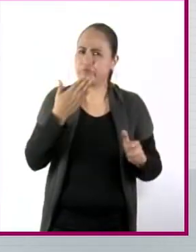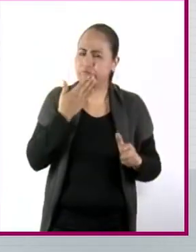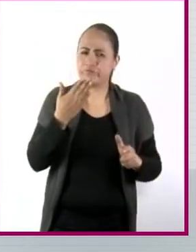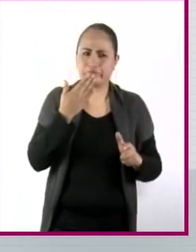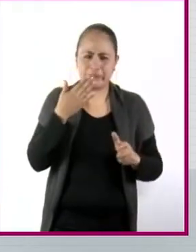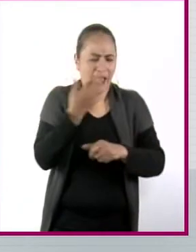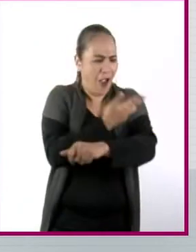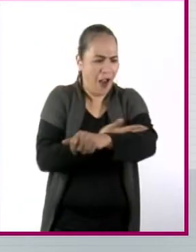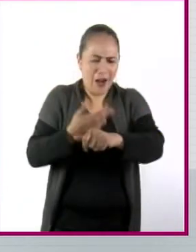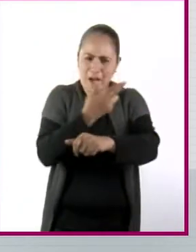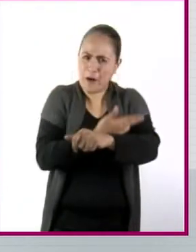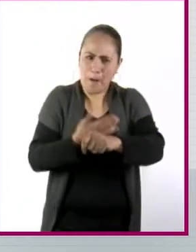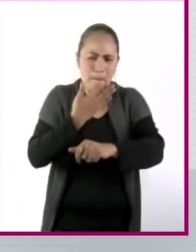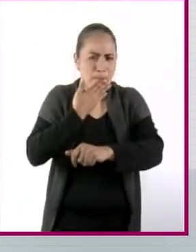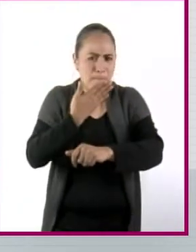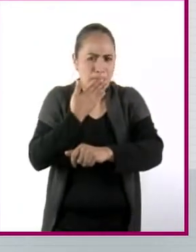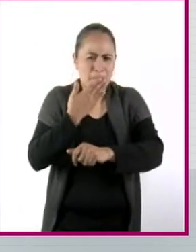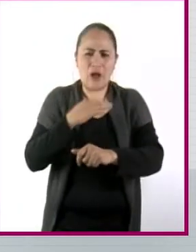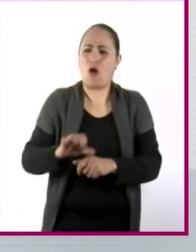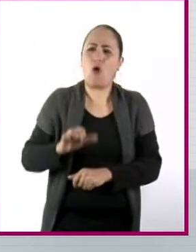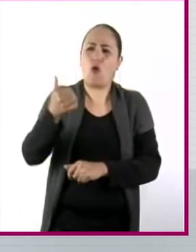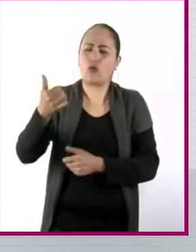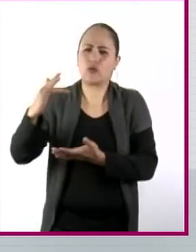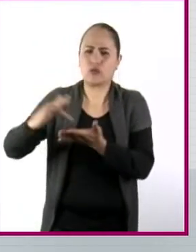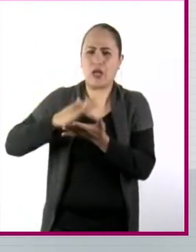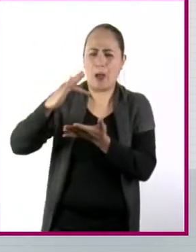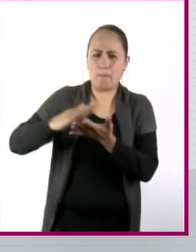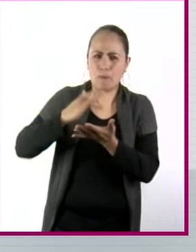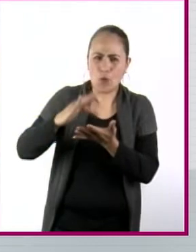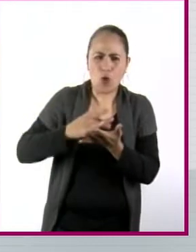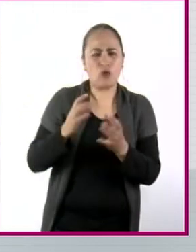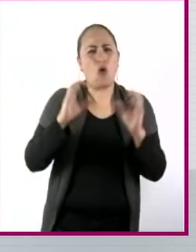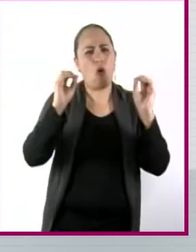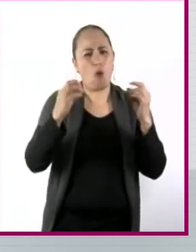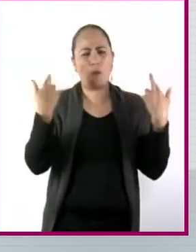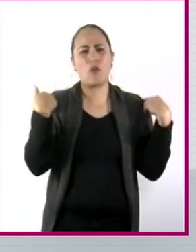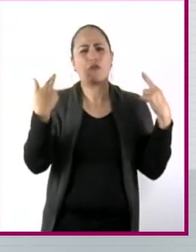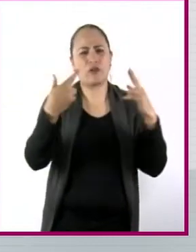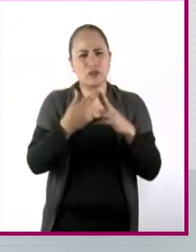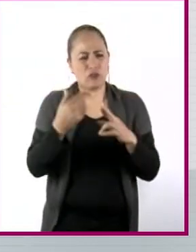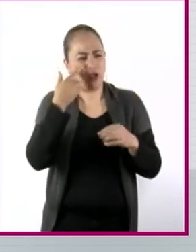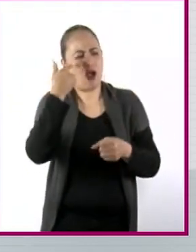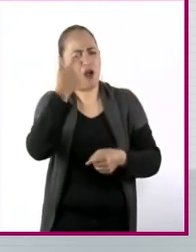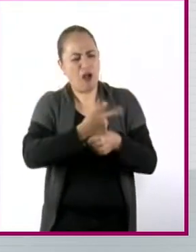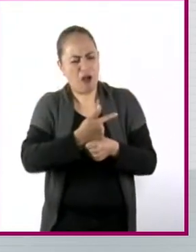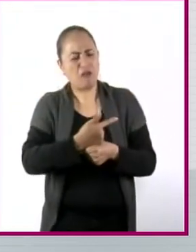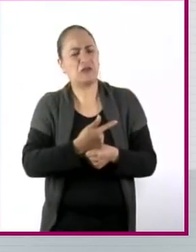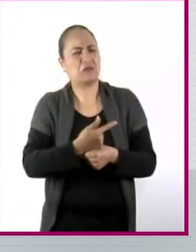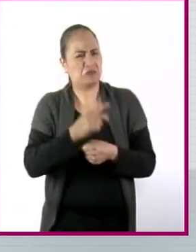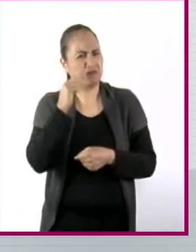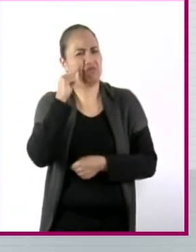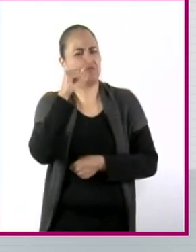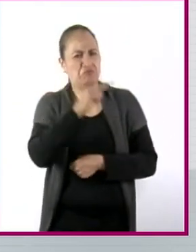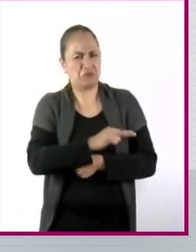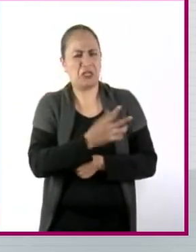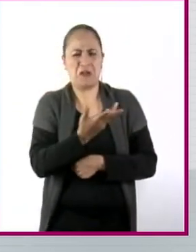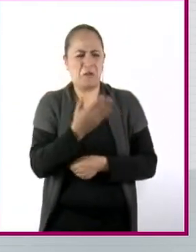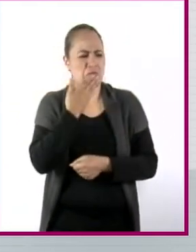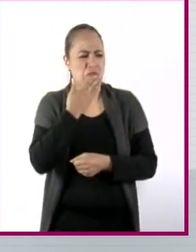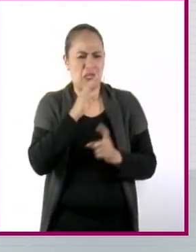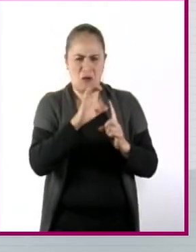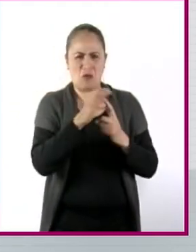sea, los apoyos van a comenzar a rellegar, o sea, los profesores van a empezar a ver como esta